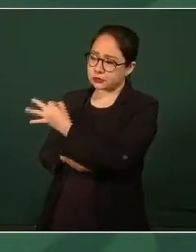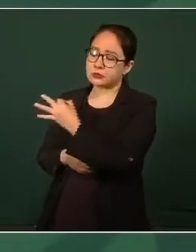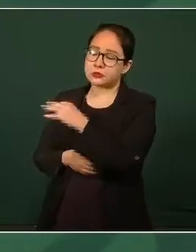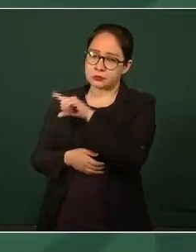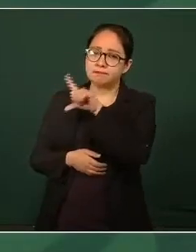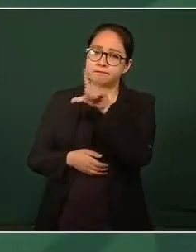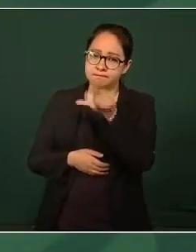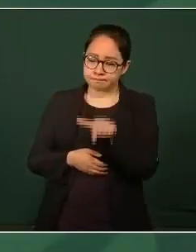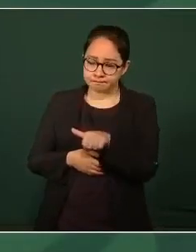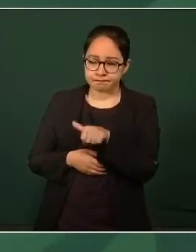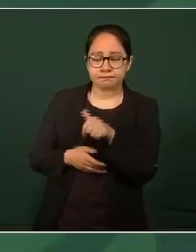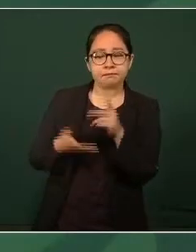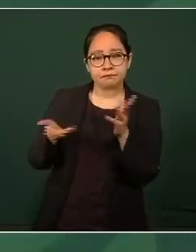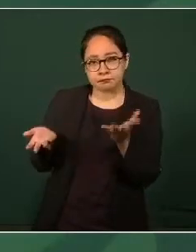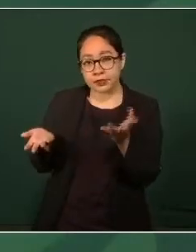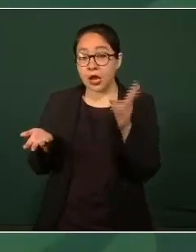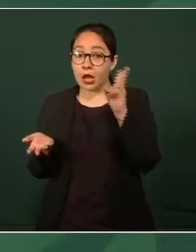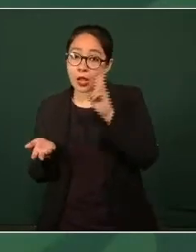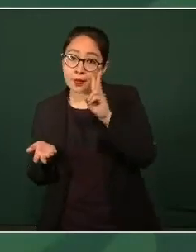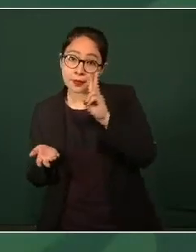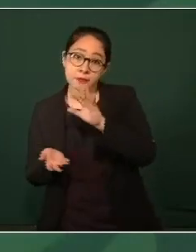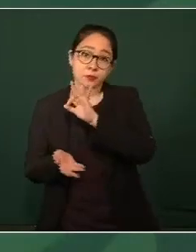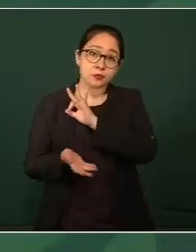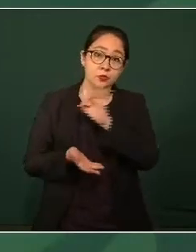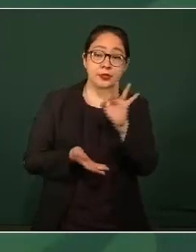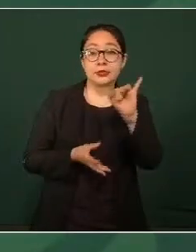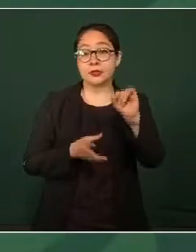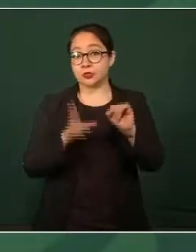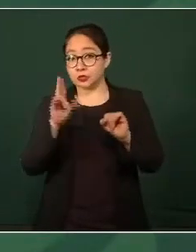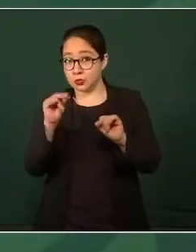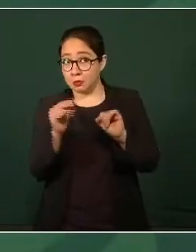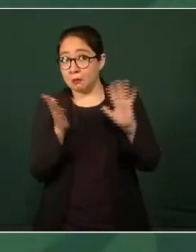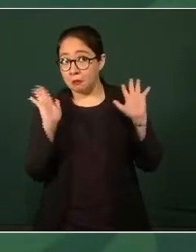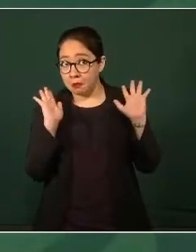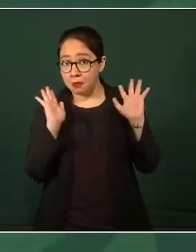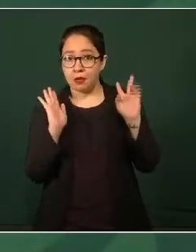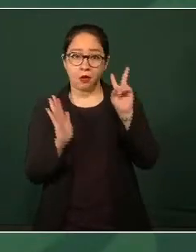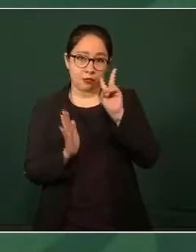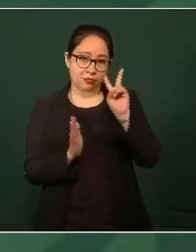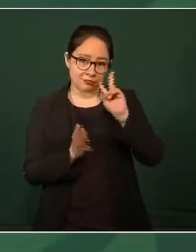si ellos podían apoyarnos.